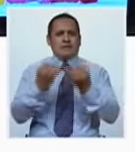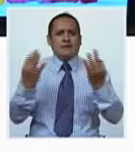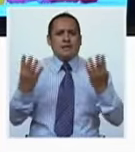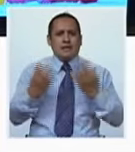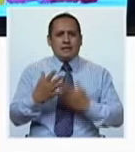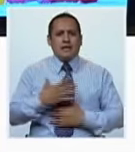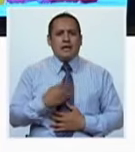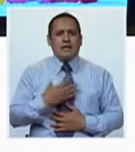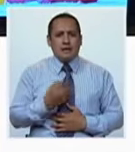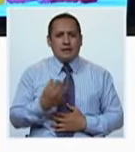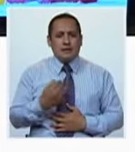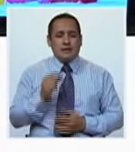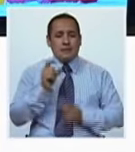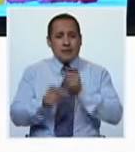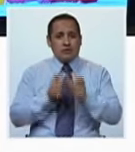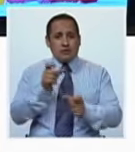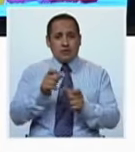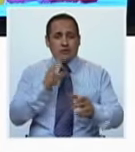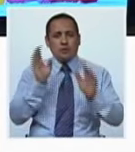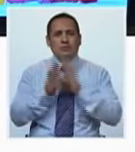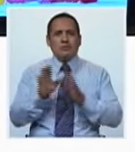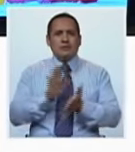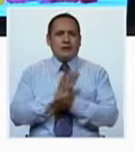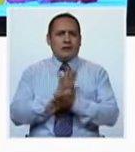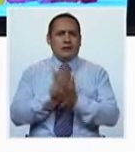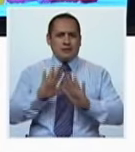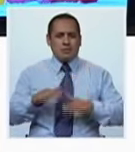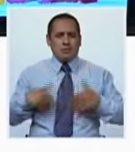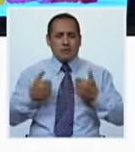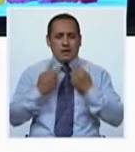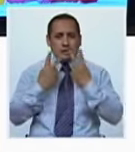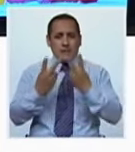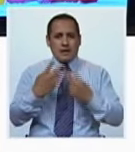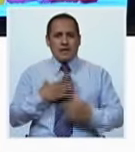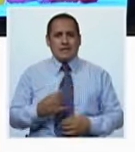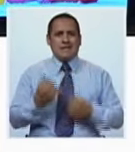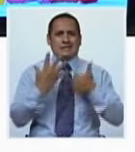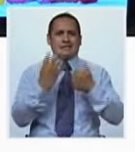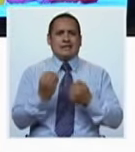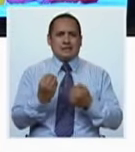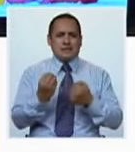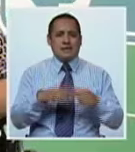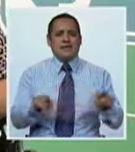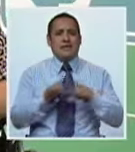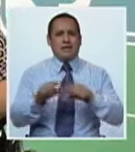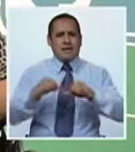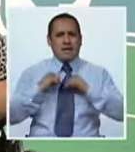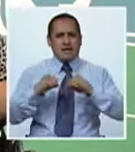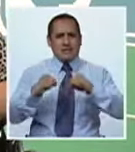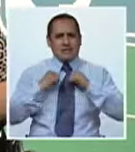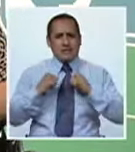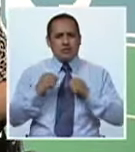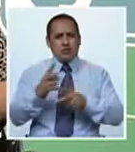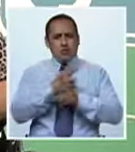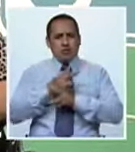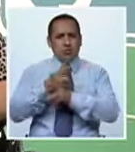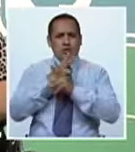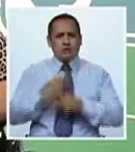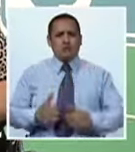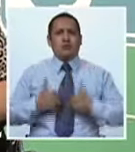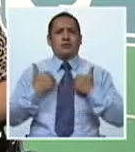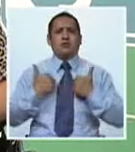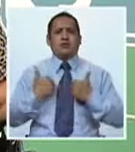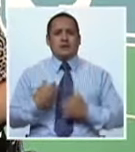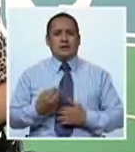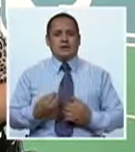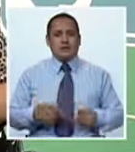las edades, ¿no? Y entonces hay personas que tranquilamente, pues, llegan a la base 6. Claro, además hacen ejercicio, cuidan su dieta,